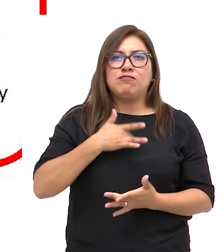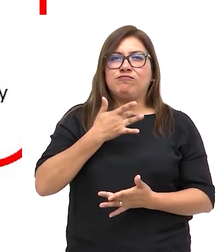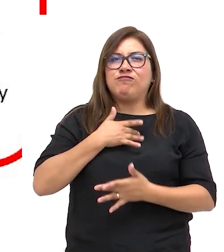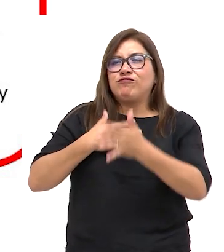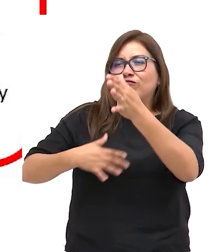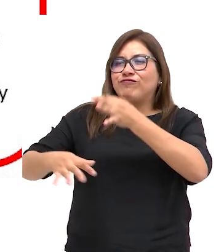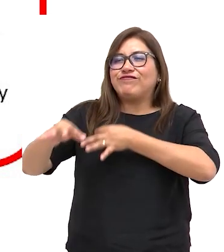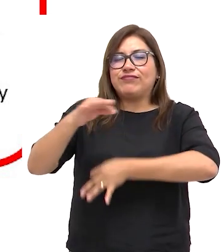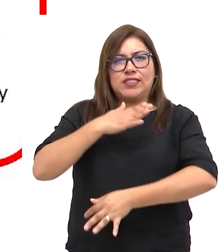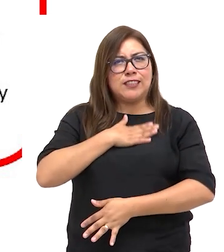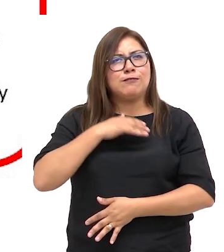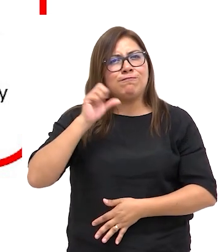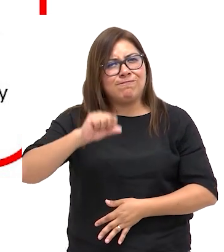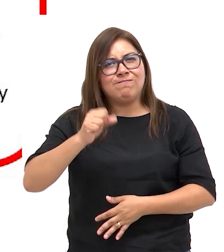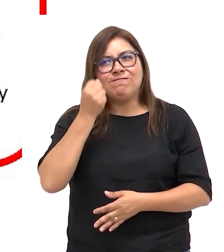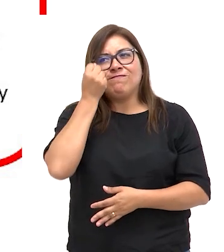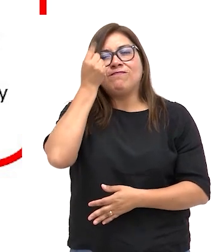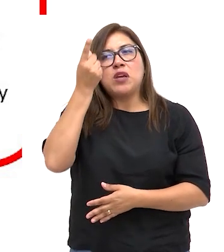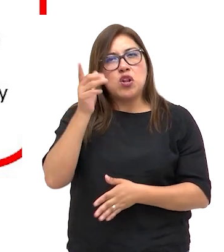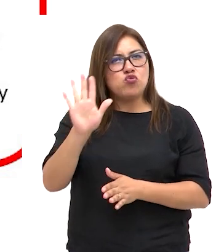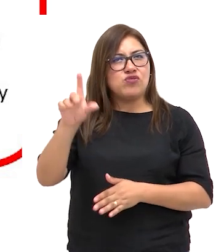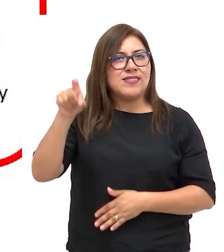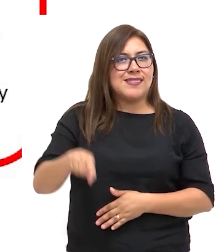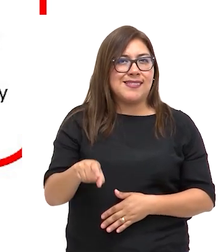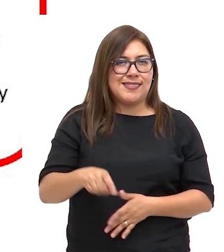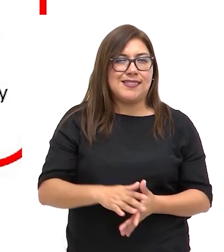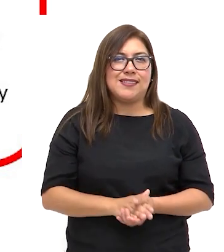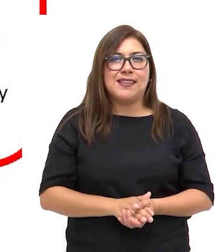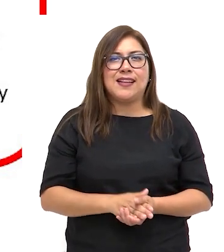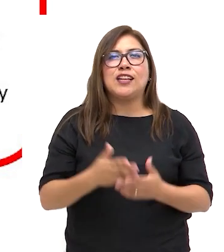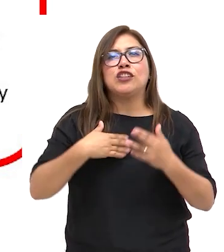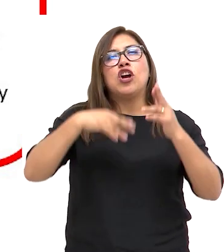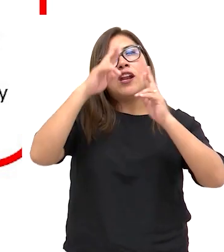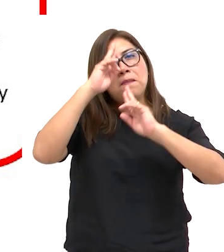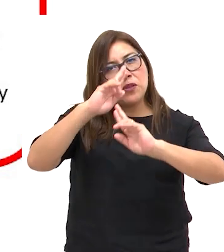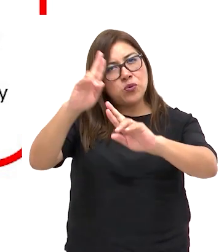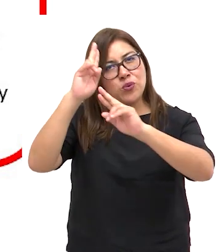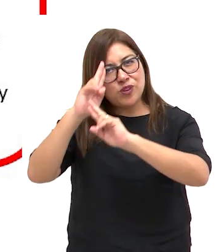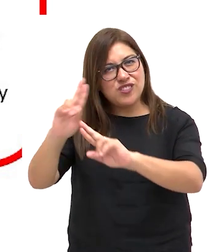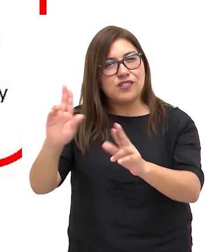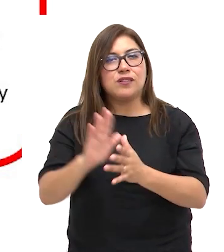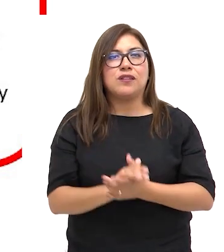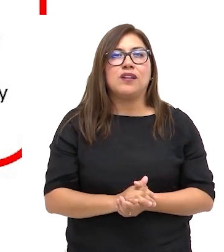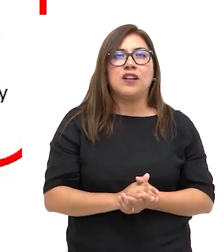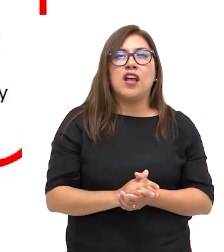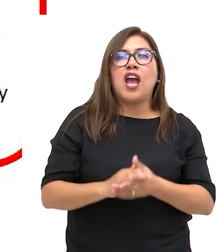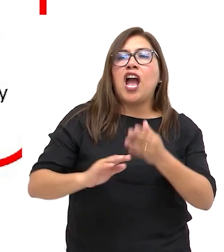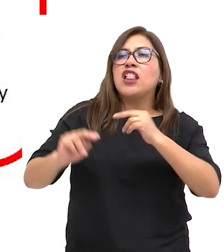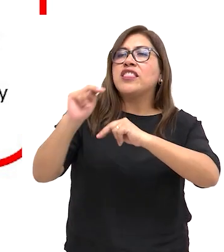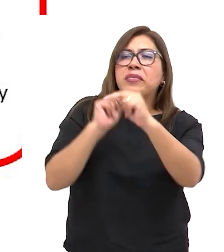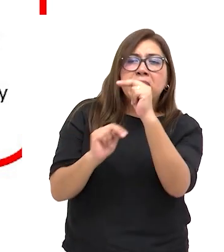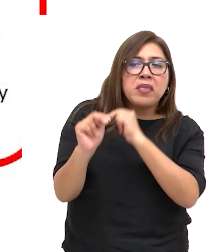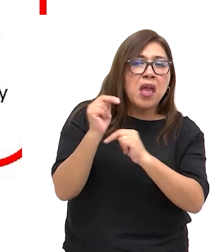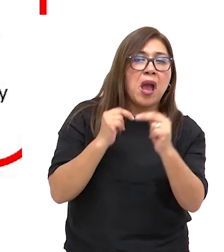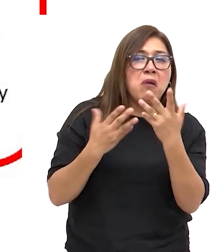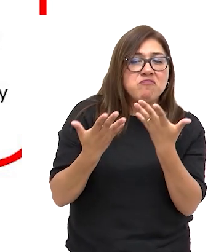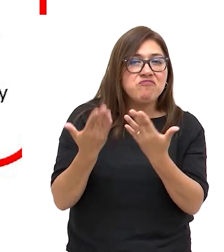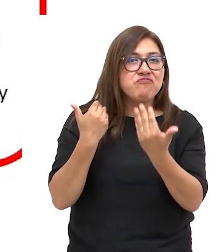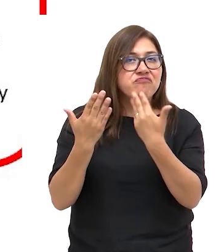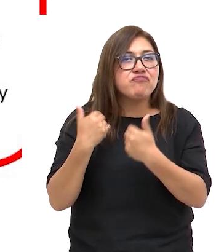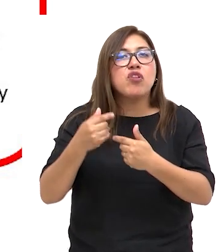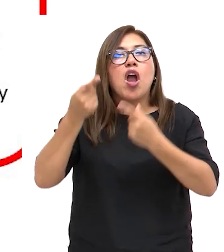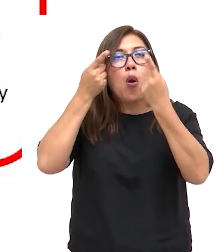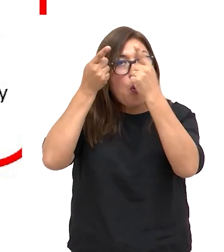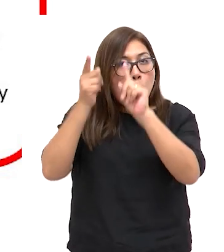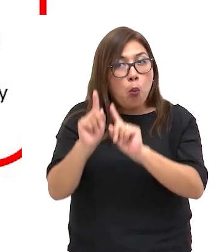el ser empático para comprender las necesidades de los demás, el ser respetuoso, el negociar acuerdos en